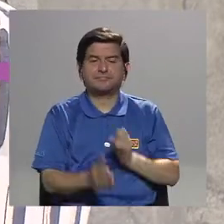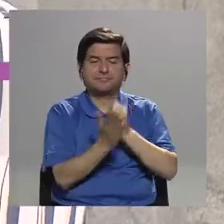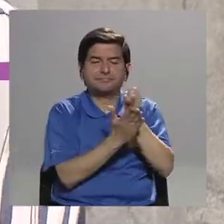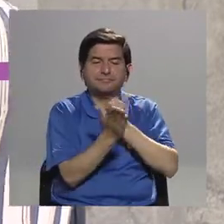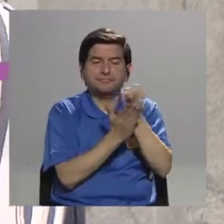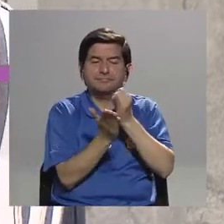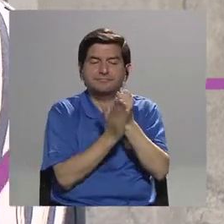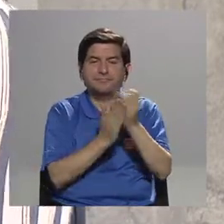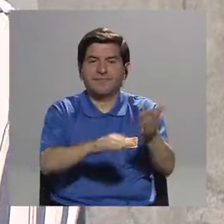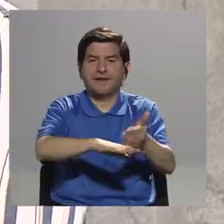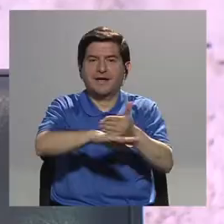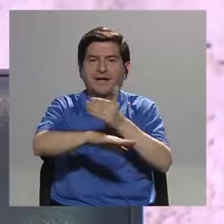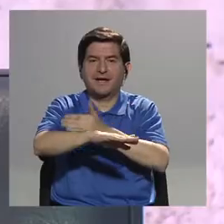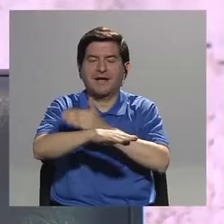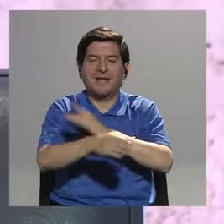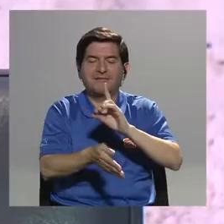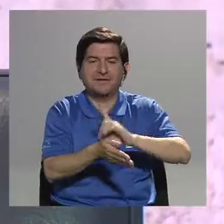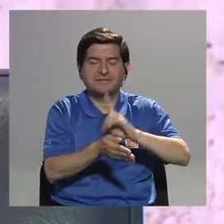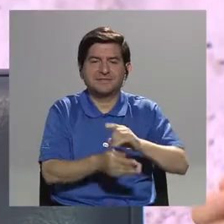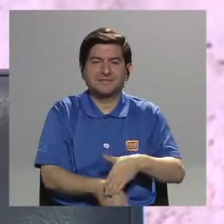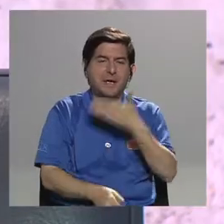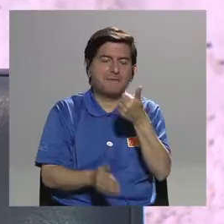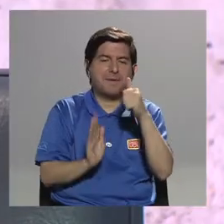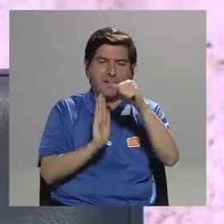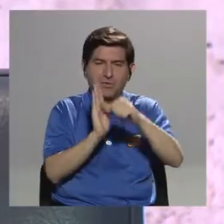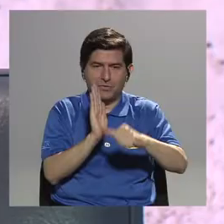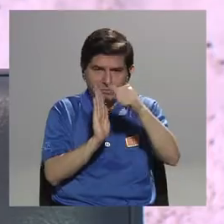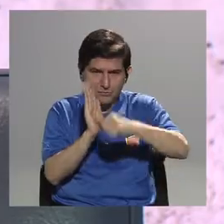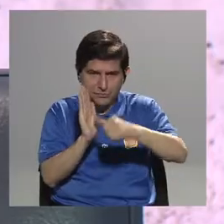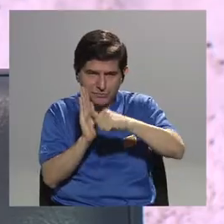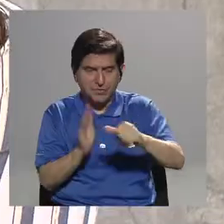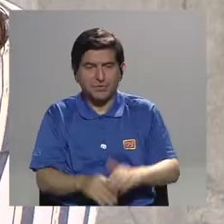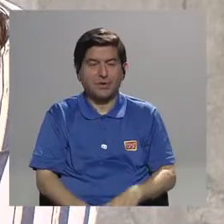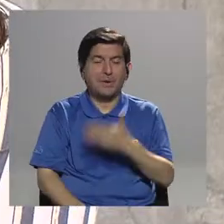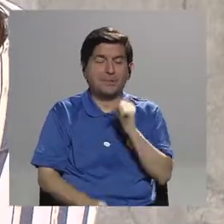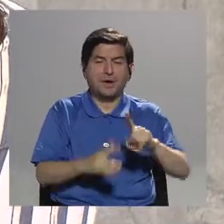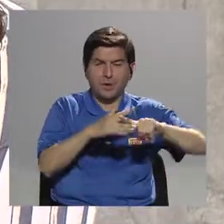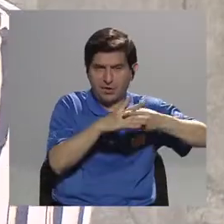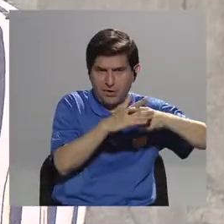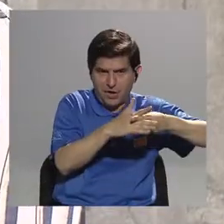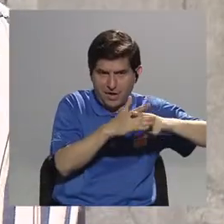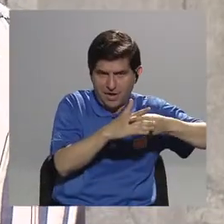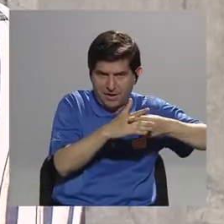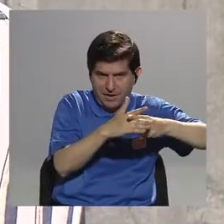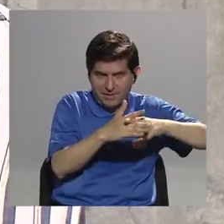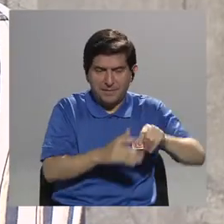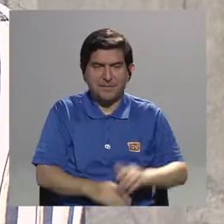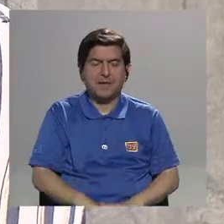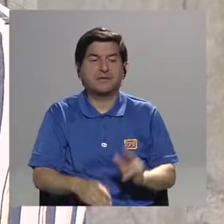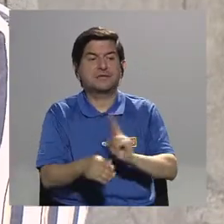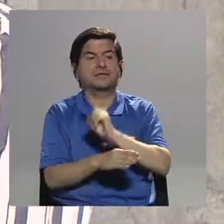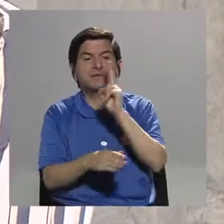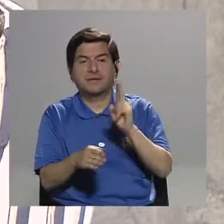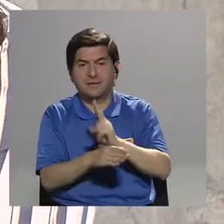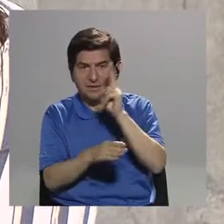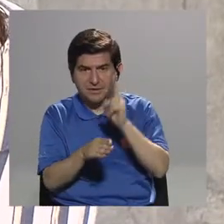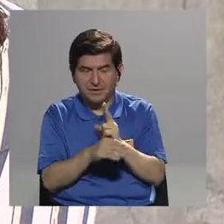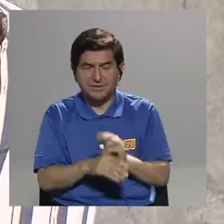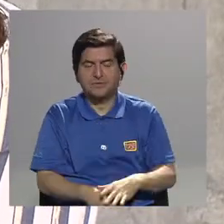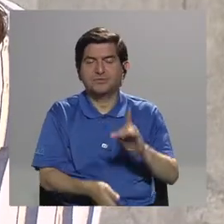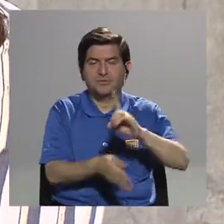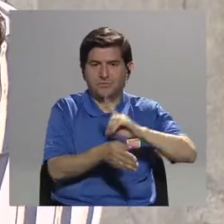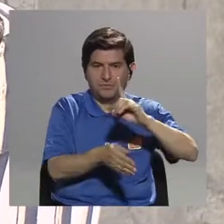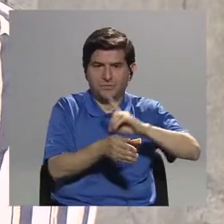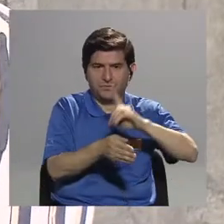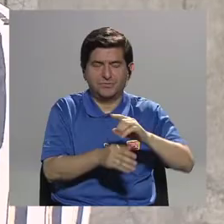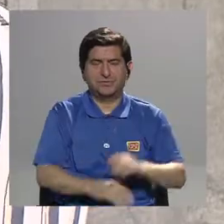médicos, en mejoras quirúrgicas, en mejores implementos utilizados en la medicina, ¿verdad? Para